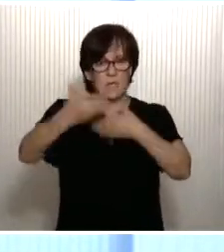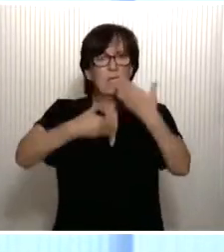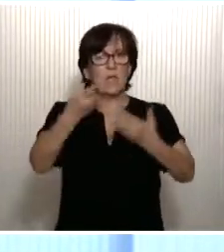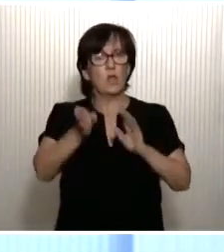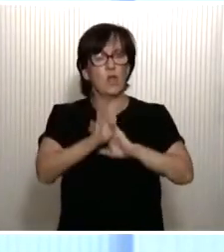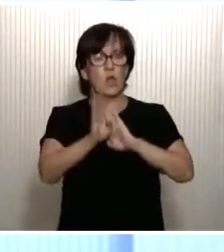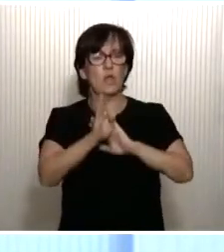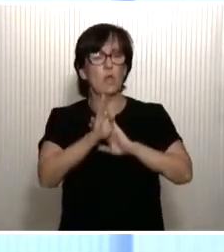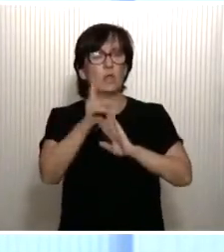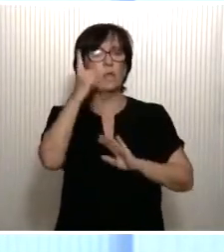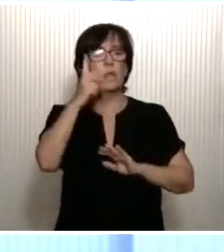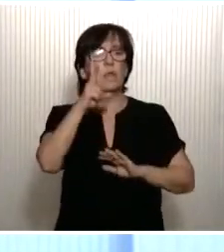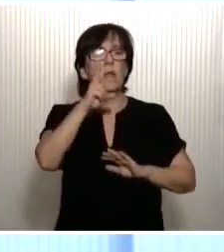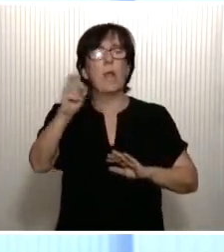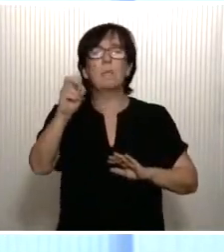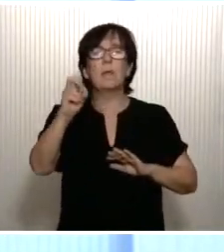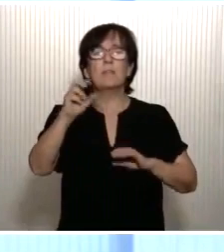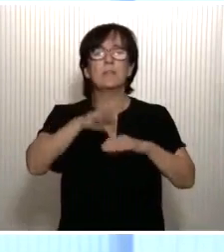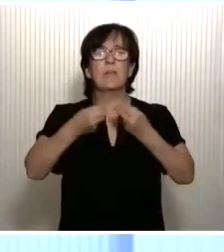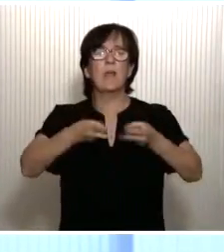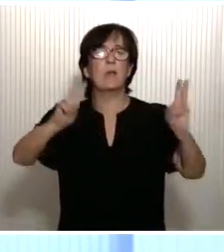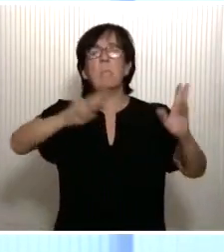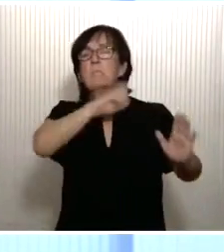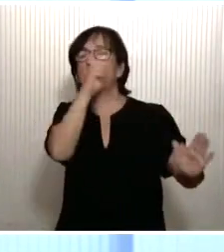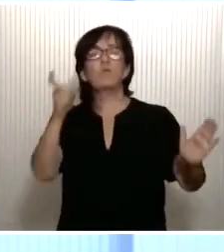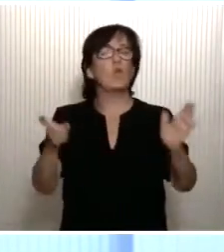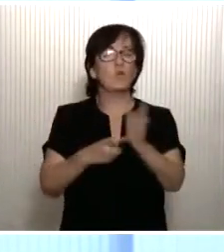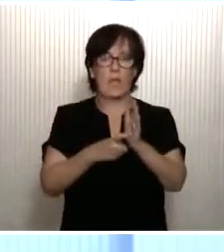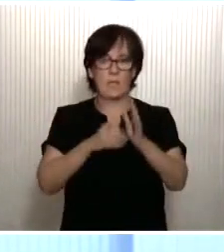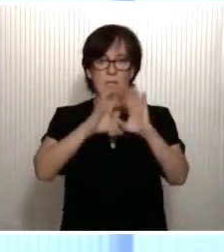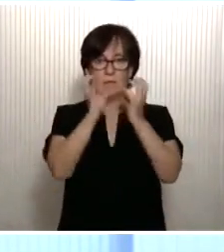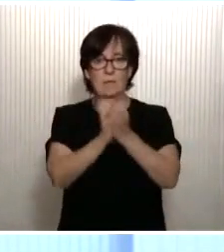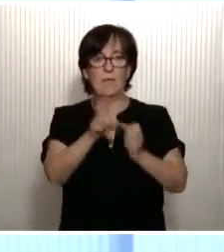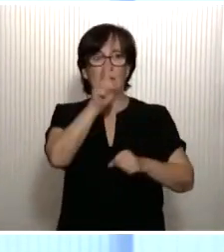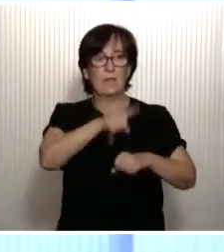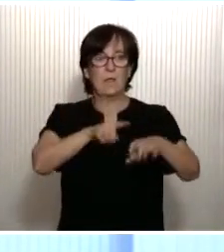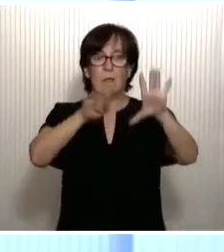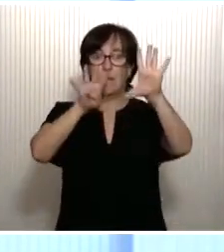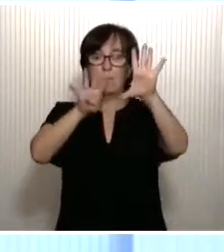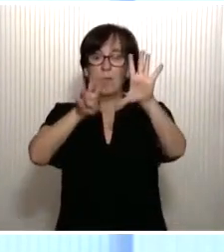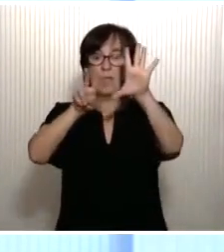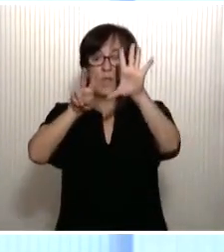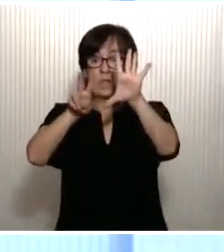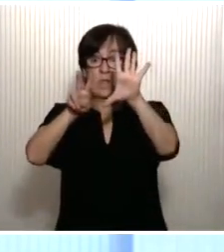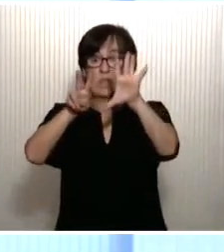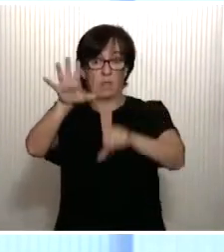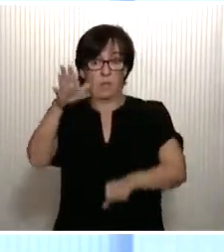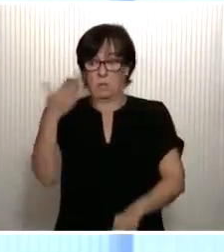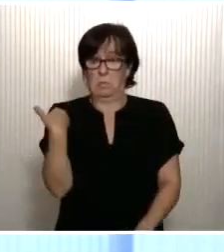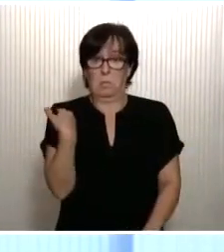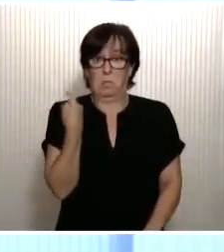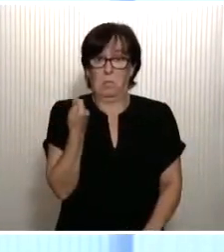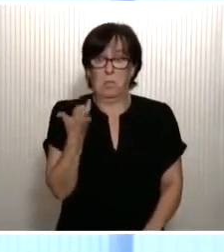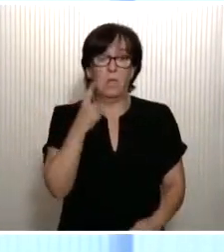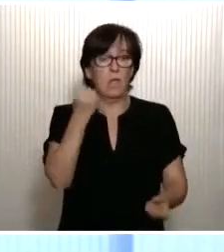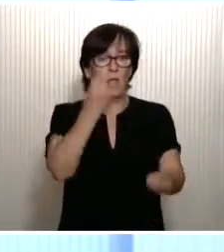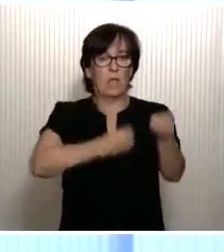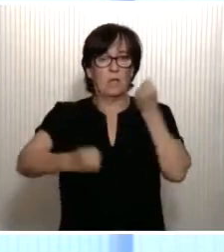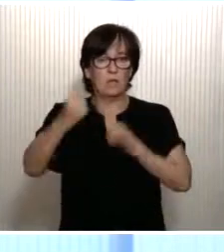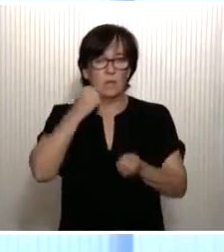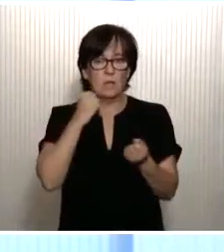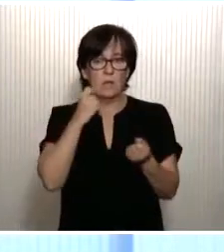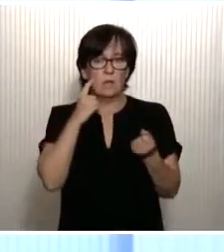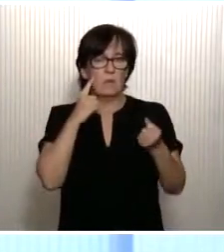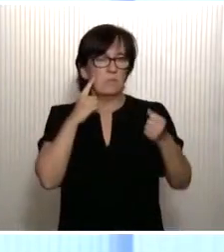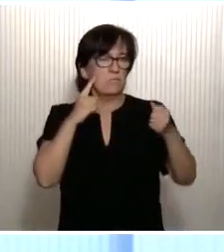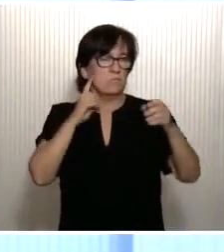una de las 20 democracias plenas del mundo. En 1975, es decir, antes de ayer, teníamos una economía anquilosada,